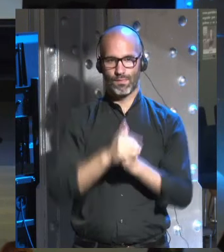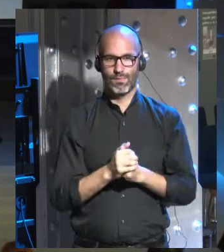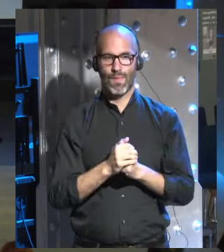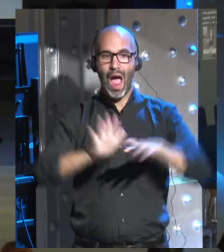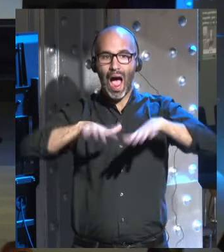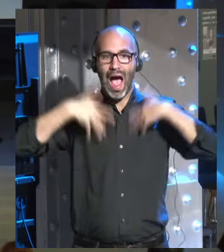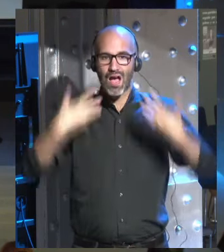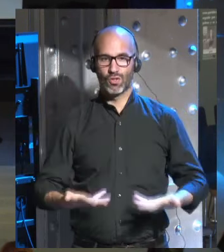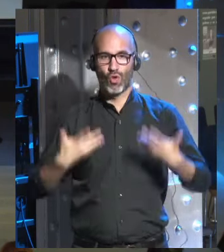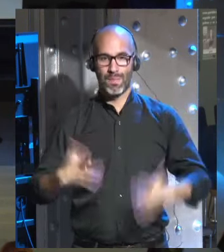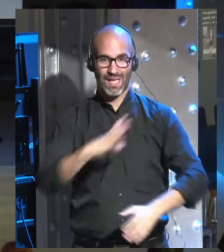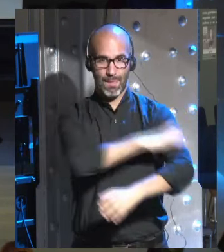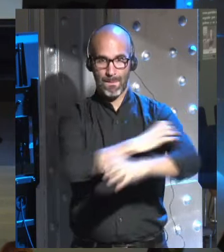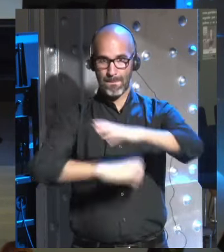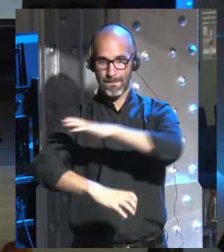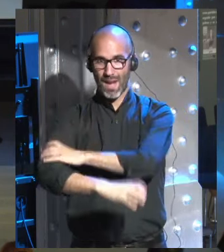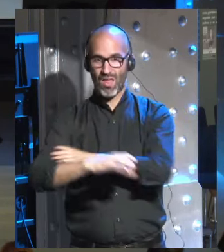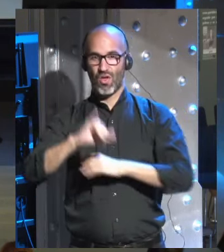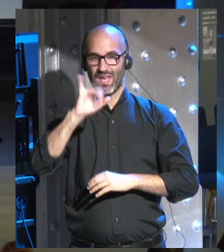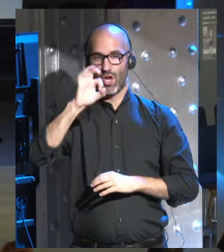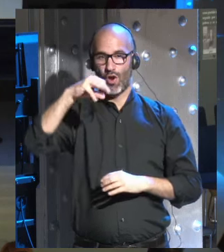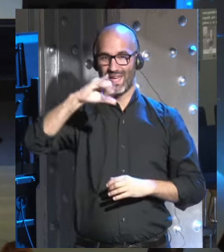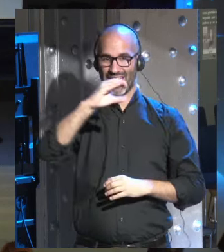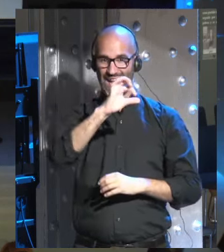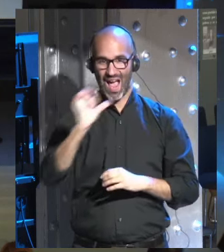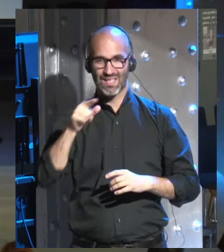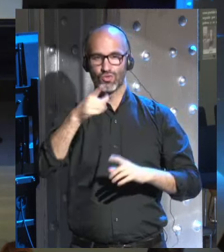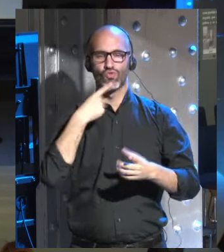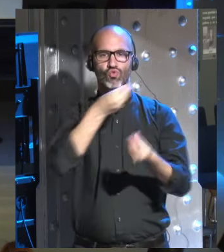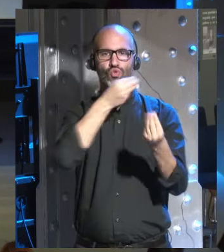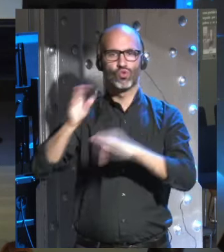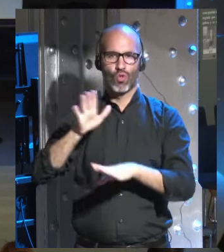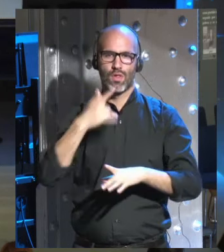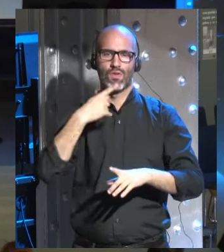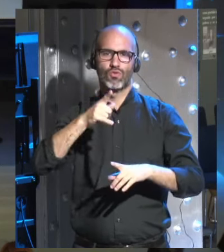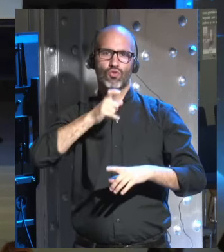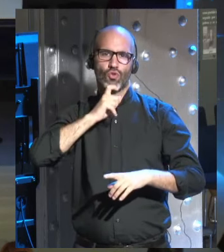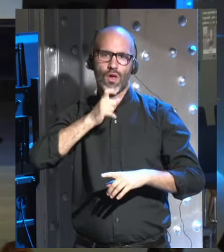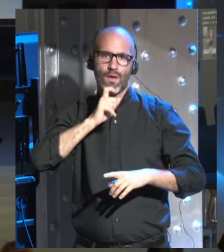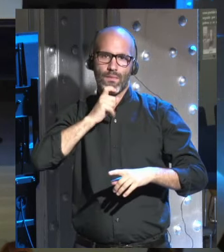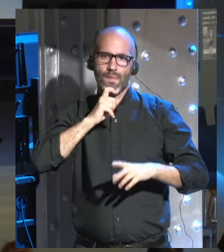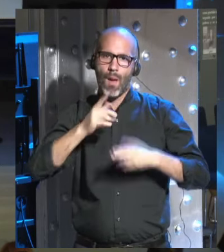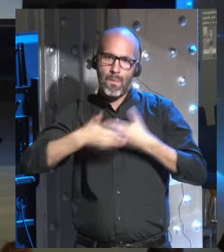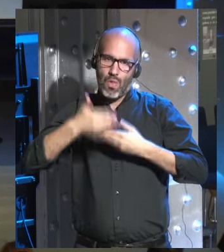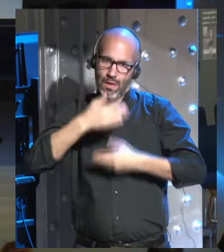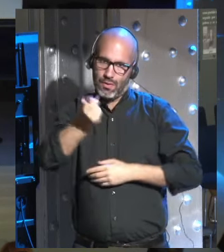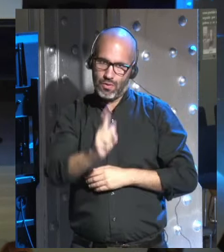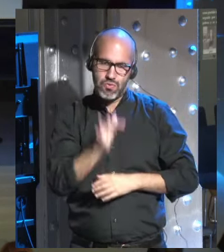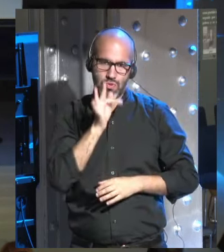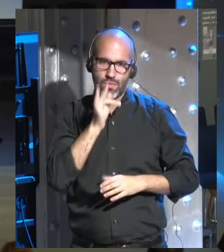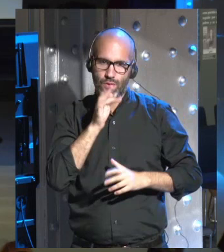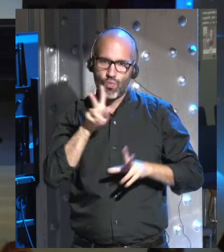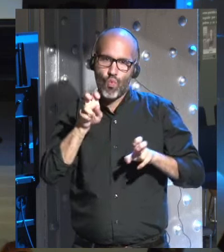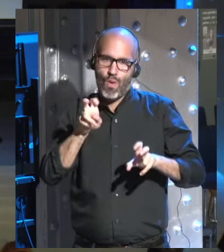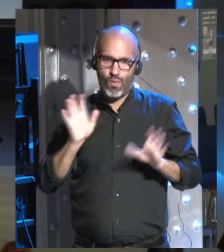actualmente estos brazos estas manos biónicas son una sustitución bastante primitiva rudimentaria de las extremidades